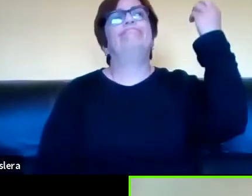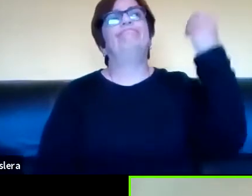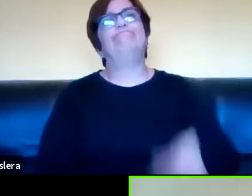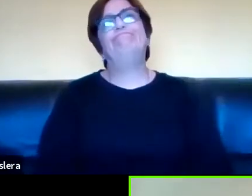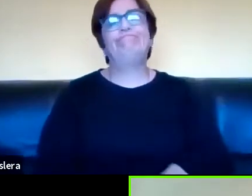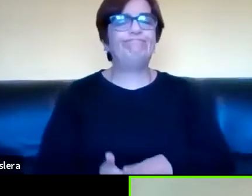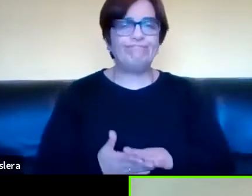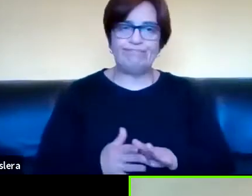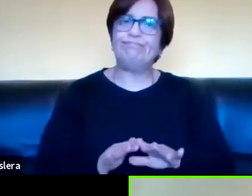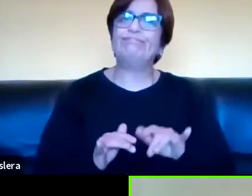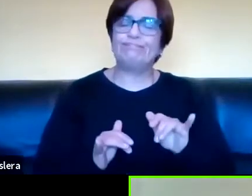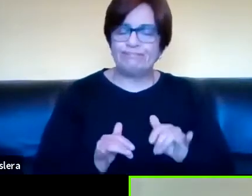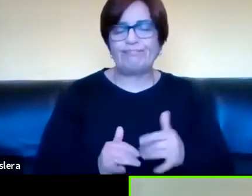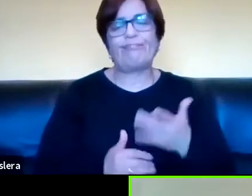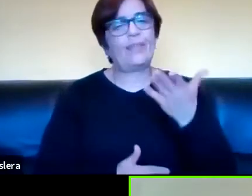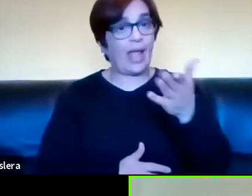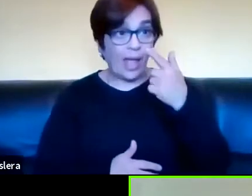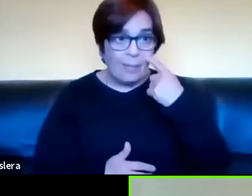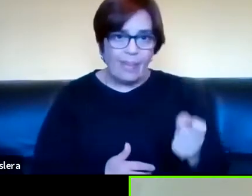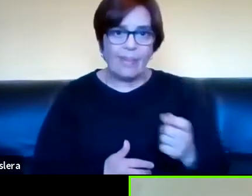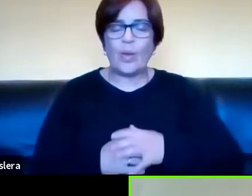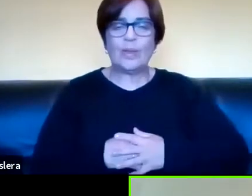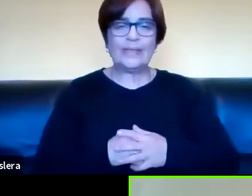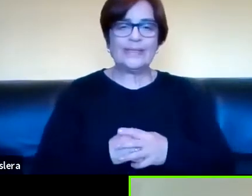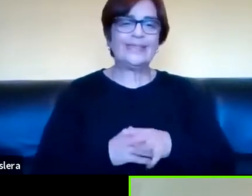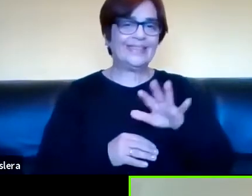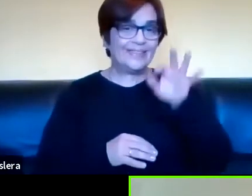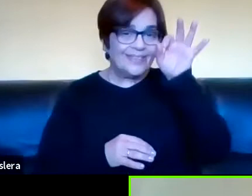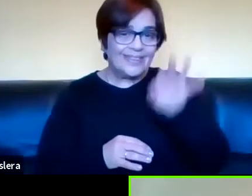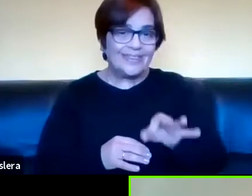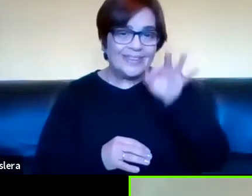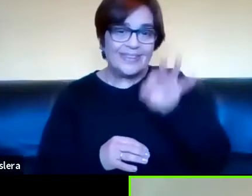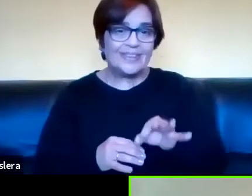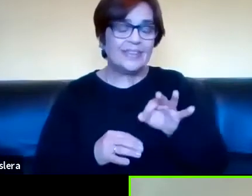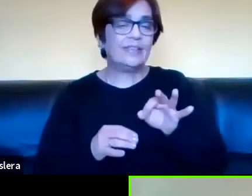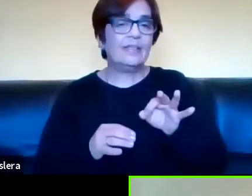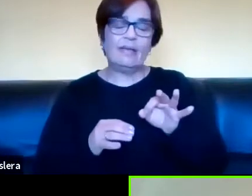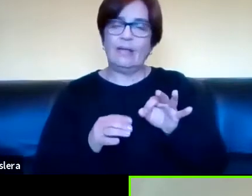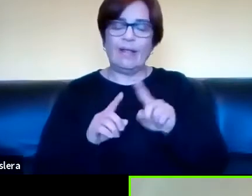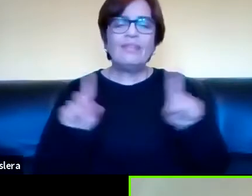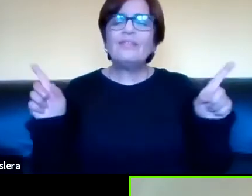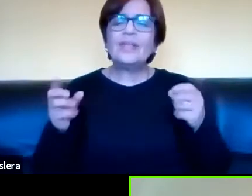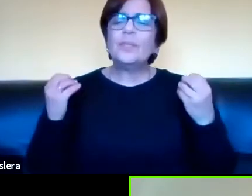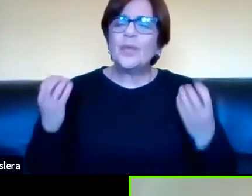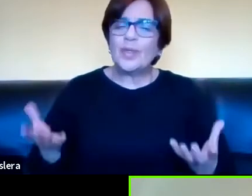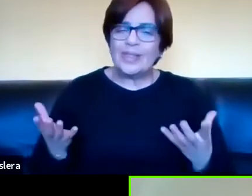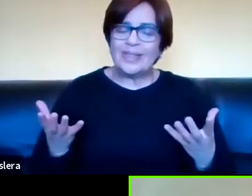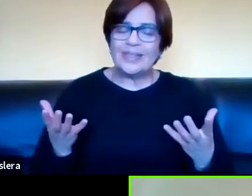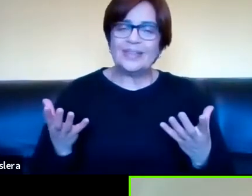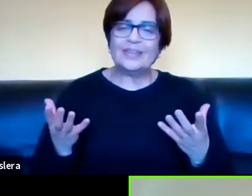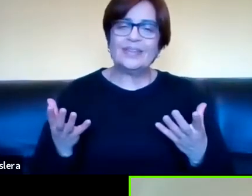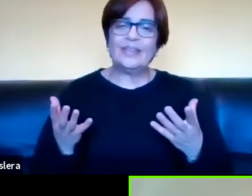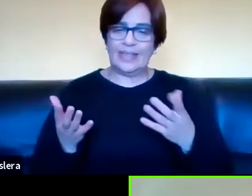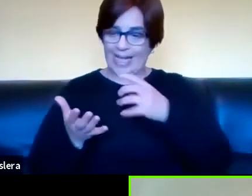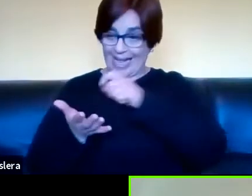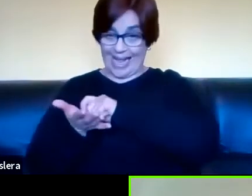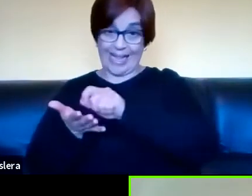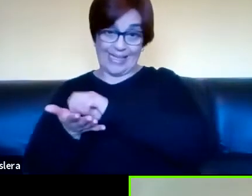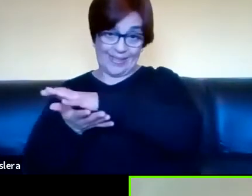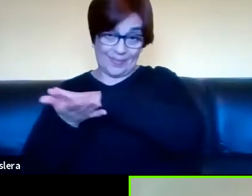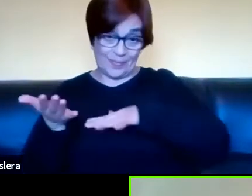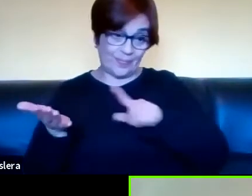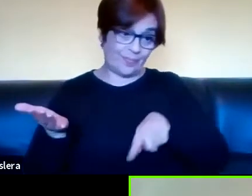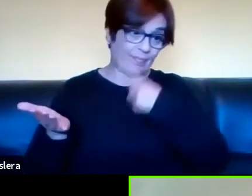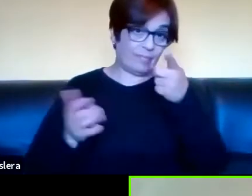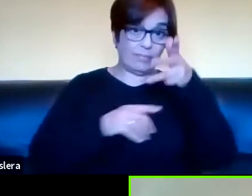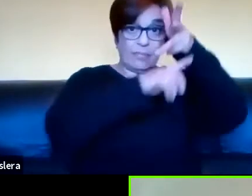ah, era esto. Y ahí me di cuenta que en realidad la diferencia que hay entre la escritura y